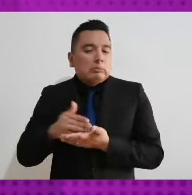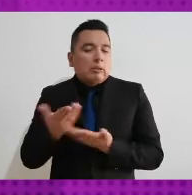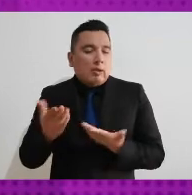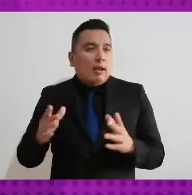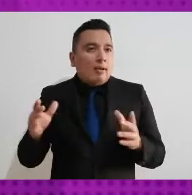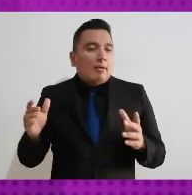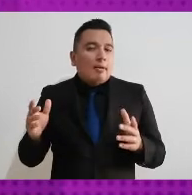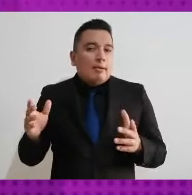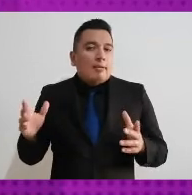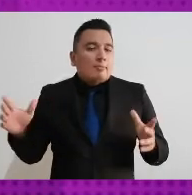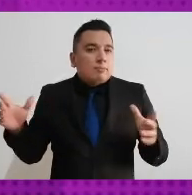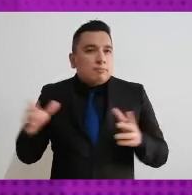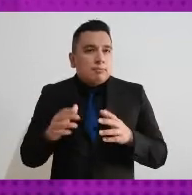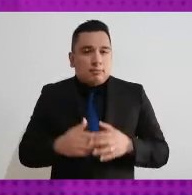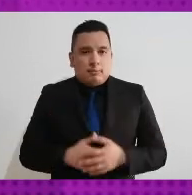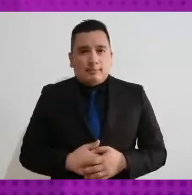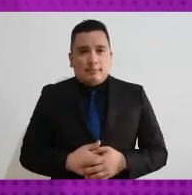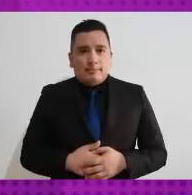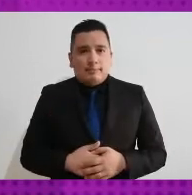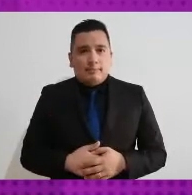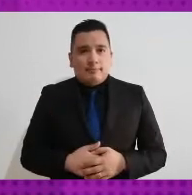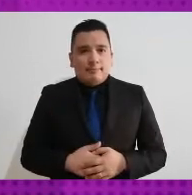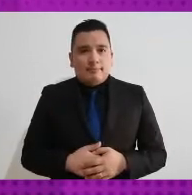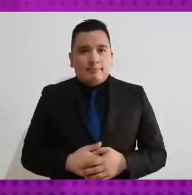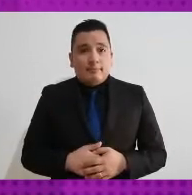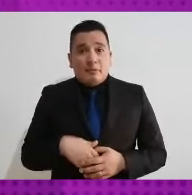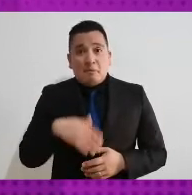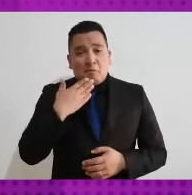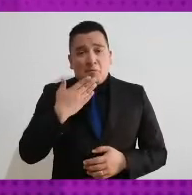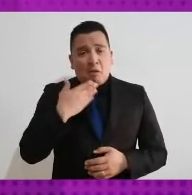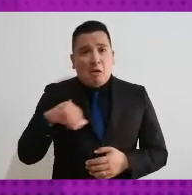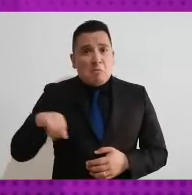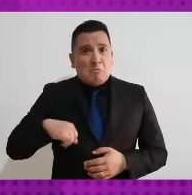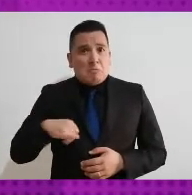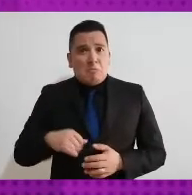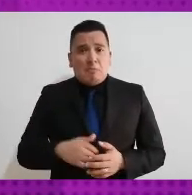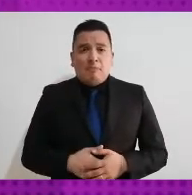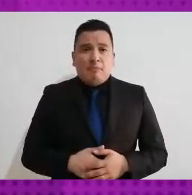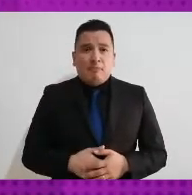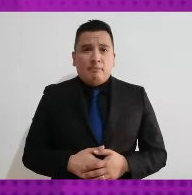muy interesante el primero conocer que estas acciones